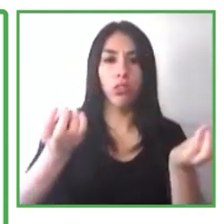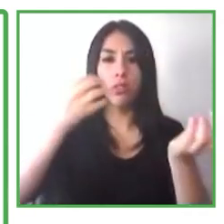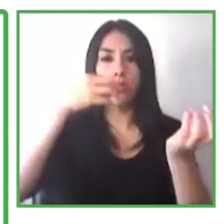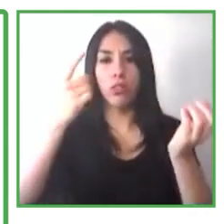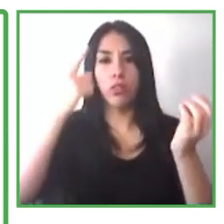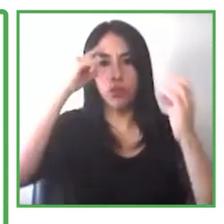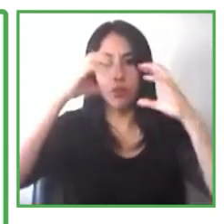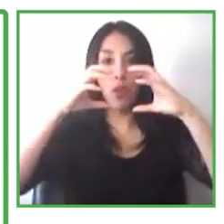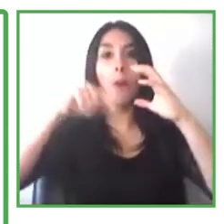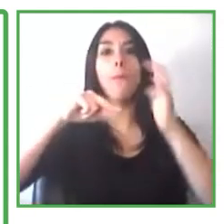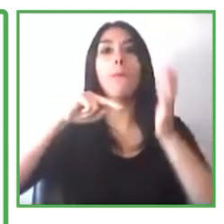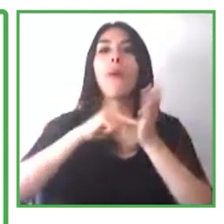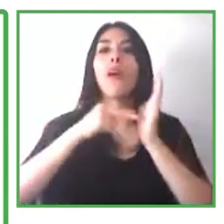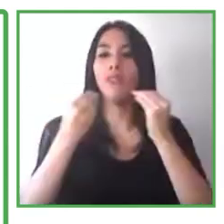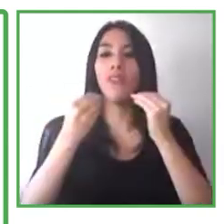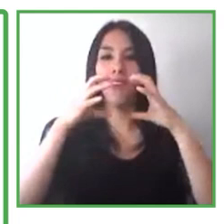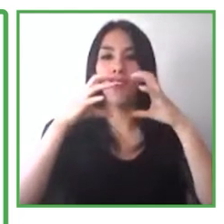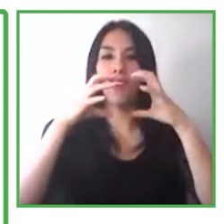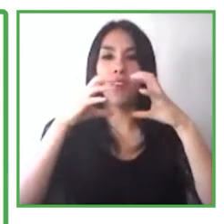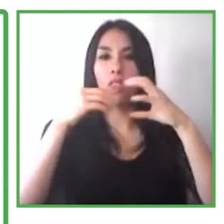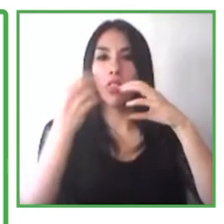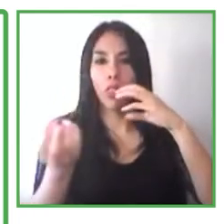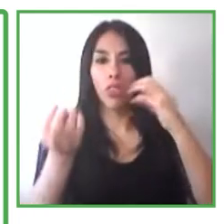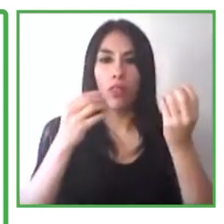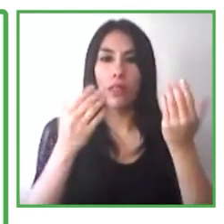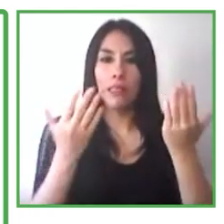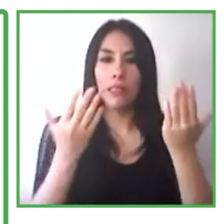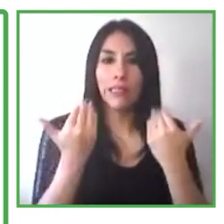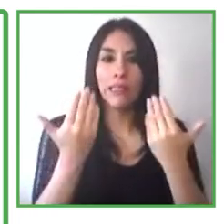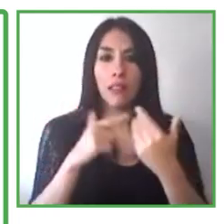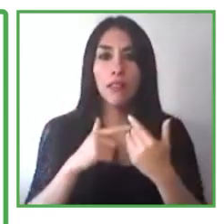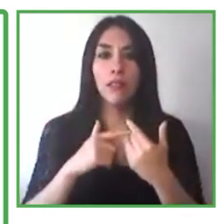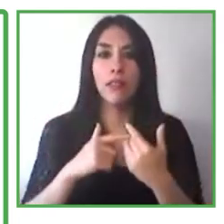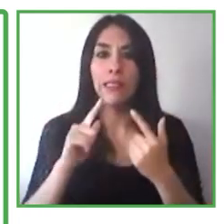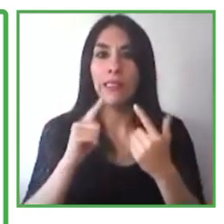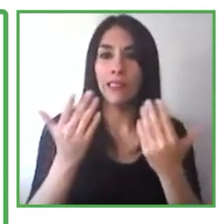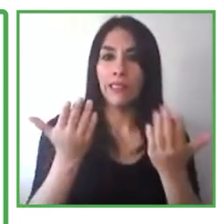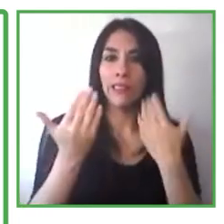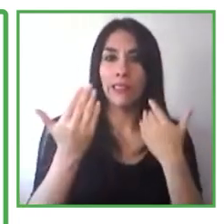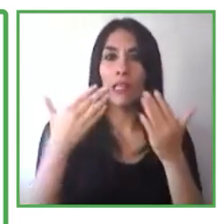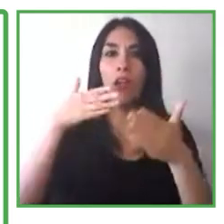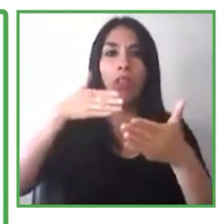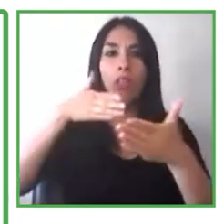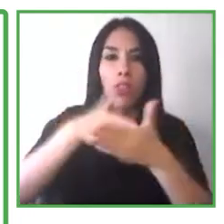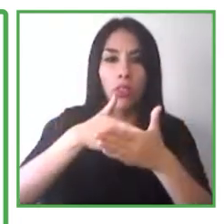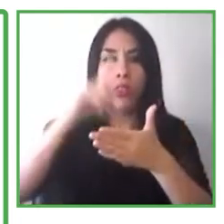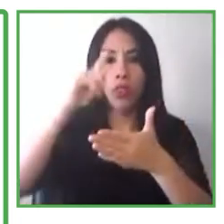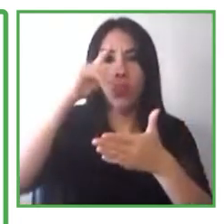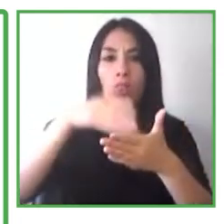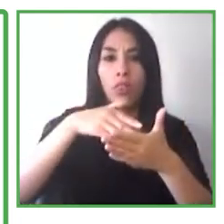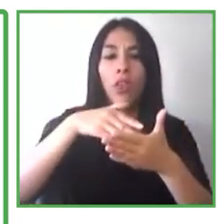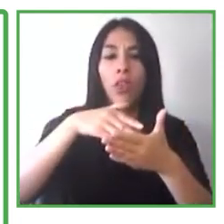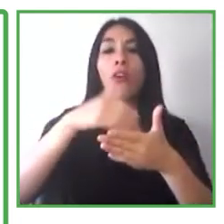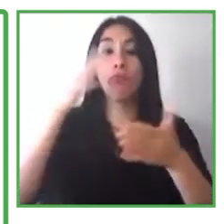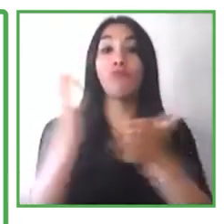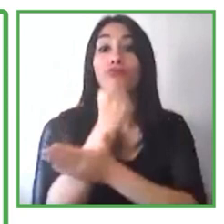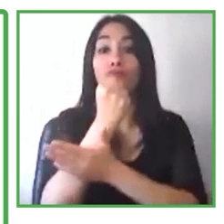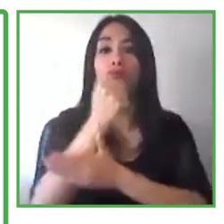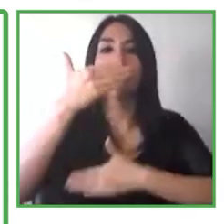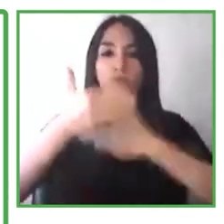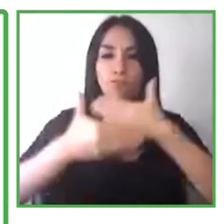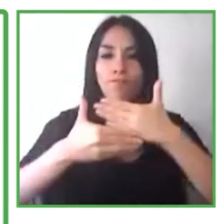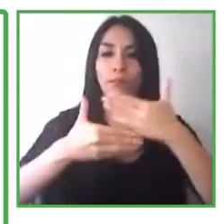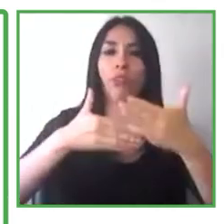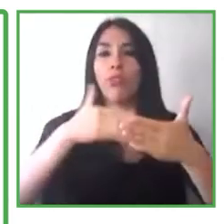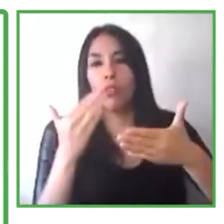esto limita o crea una noción preconcibida de cómo